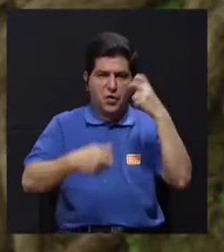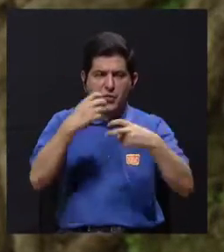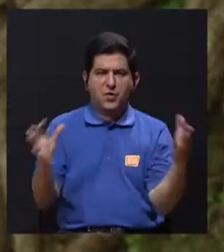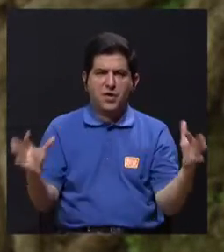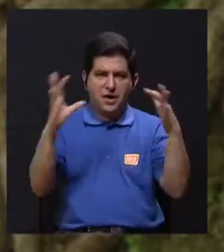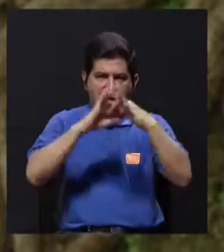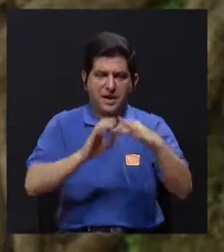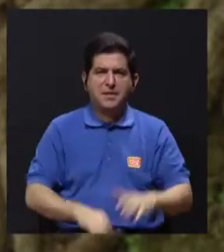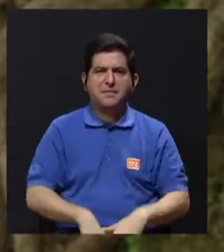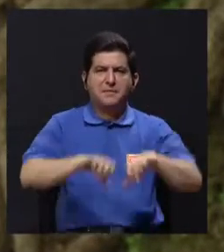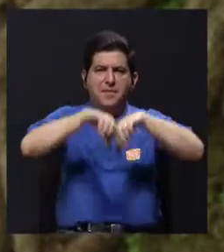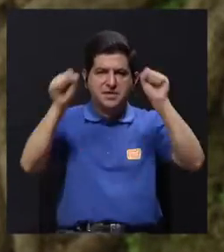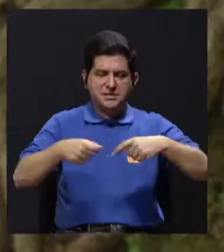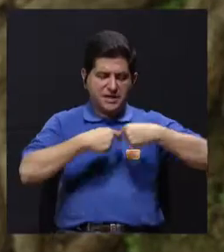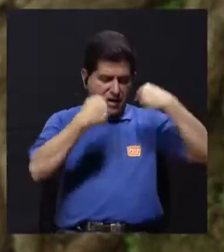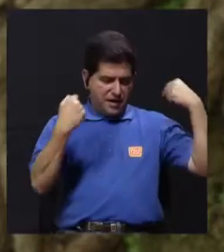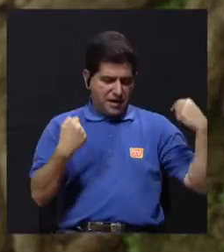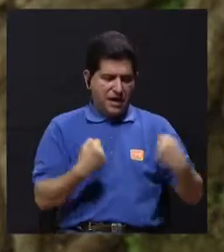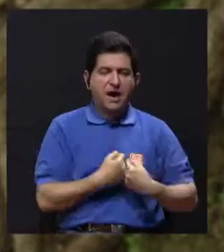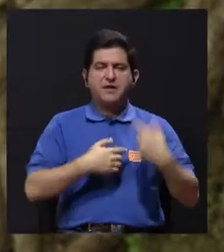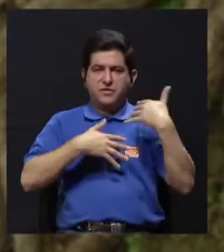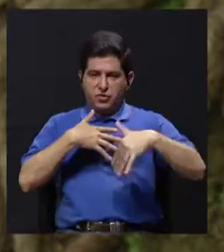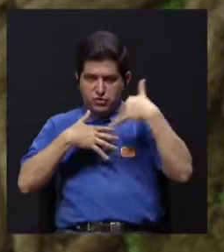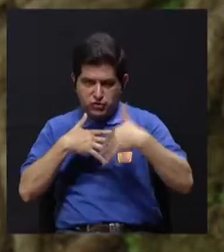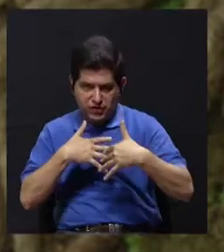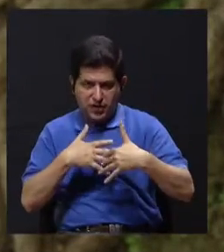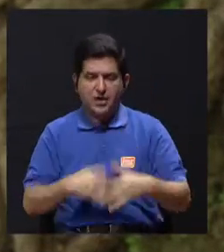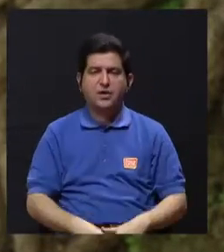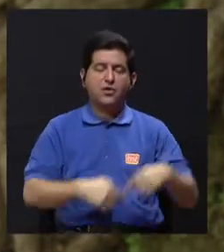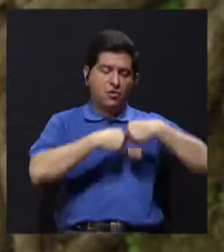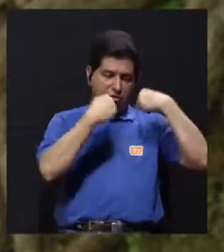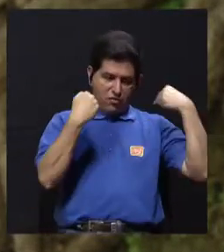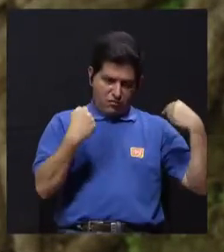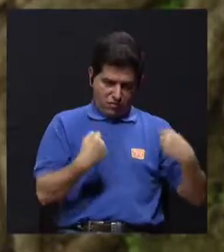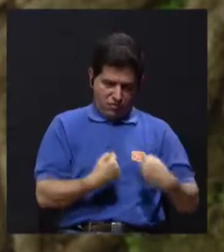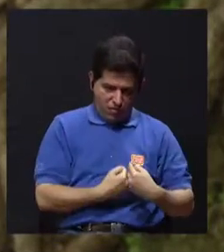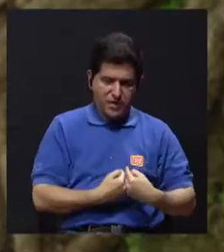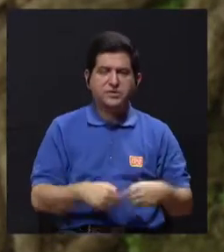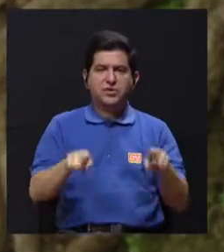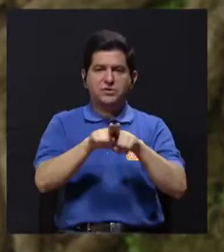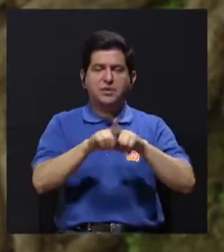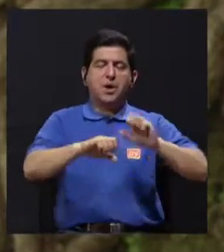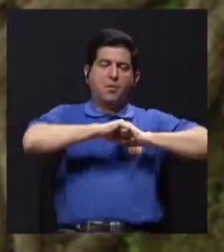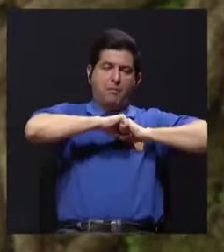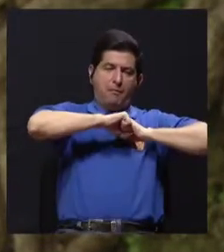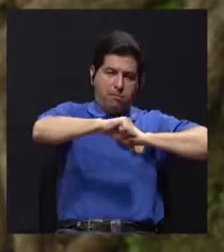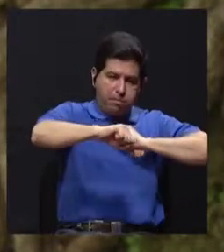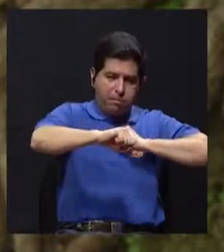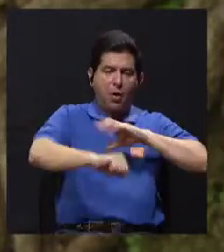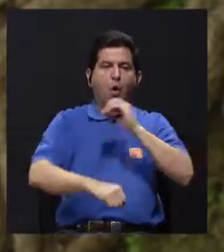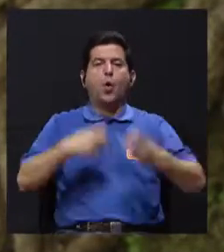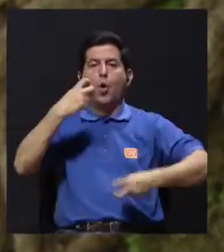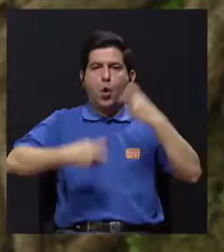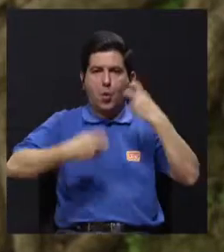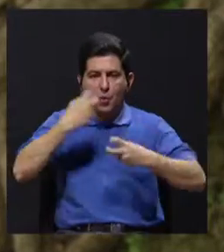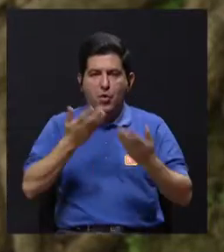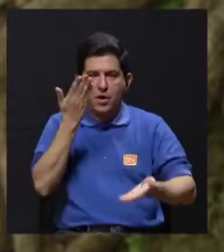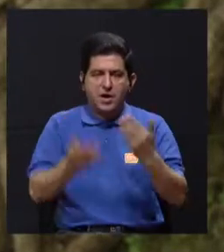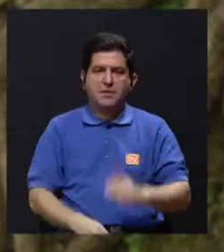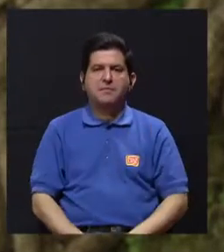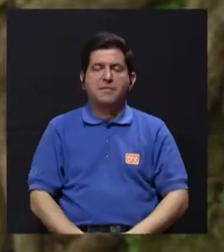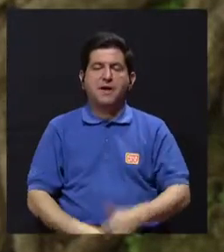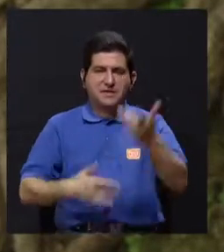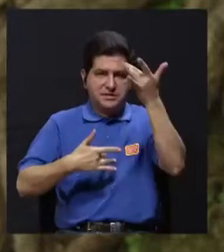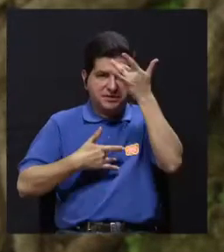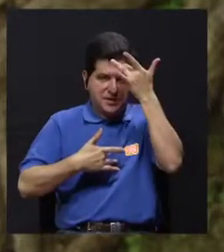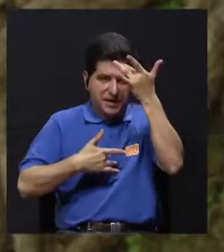vayamos a fallecer de problemas relacionados con el sistema cardiovascular. Que eso es el corazón, ahí están los infartos, por